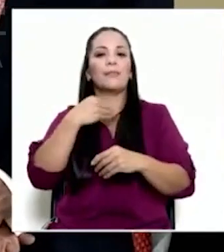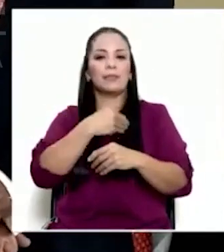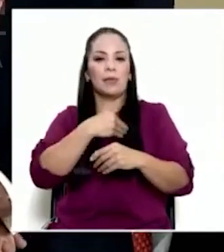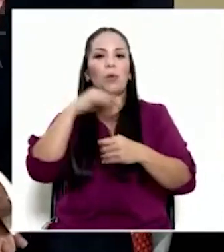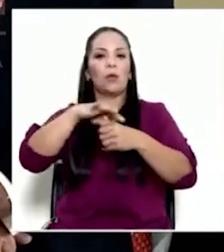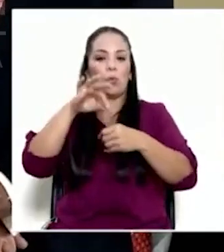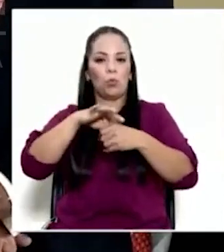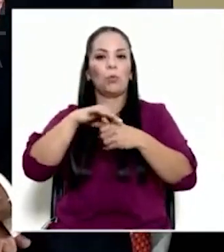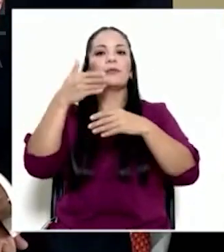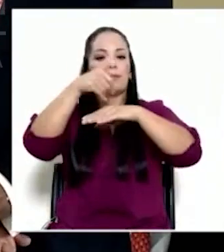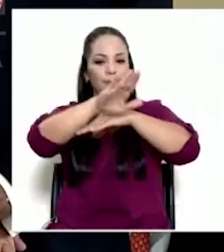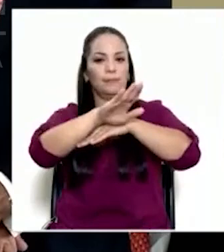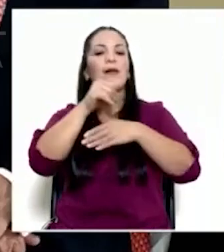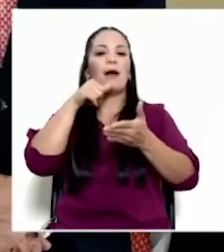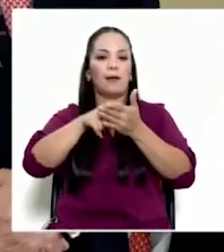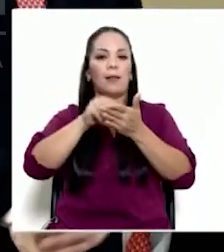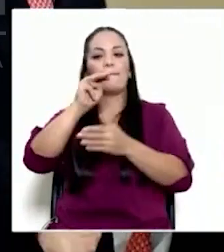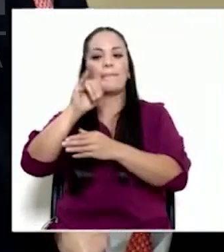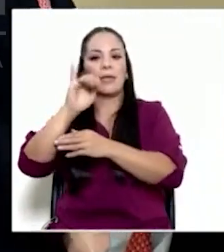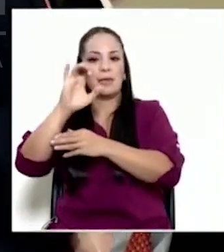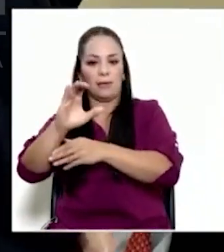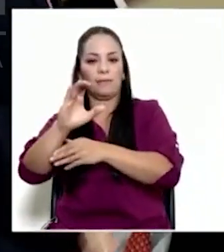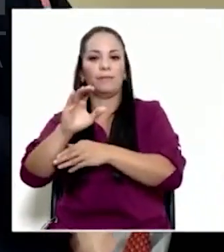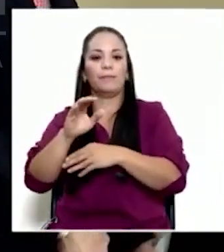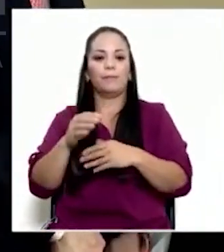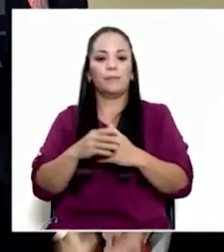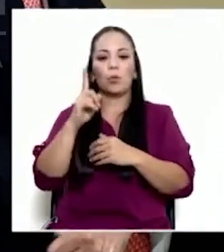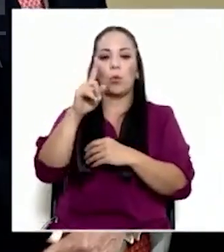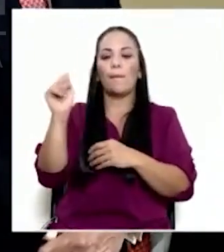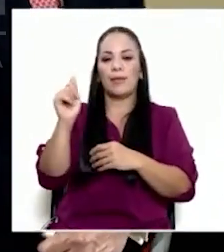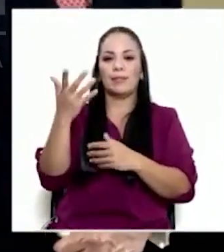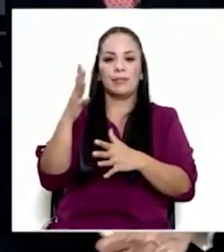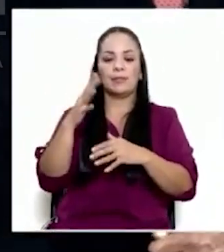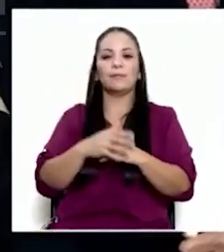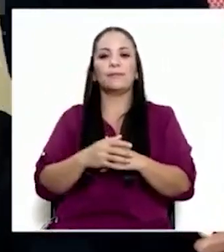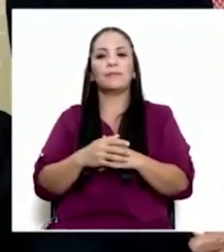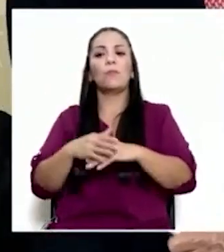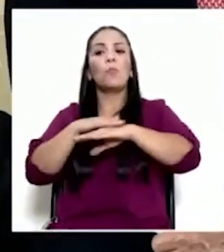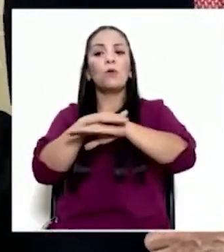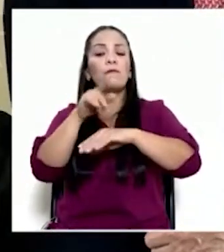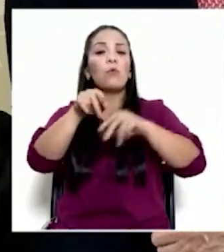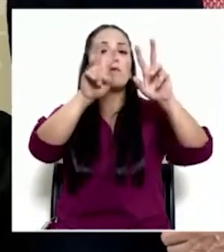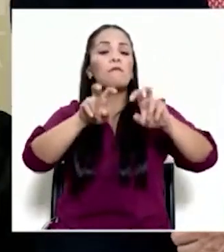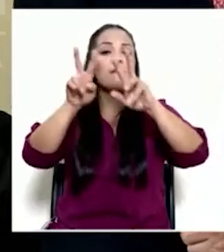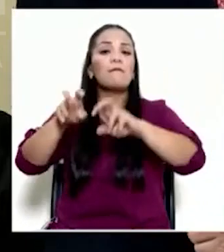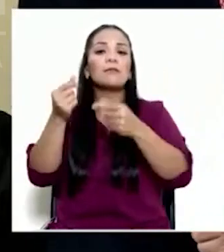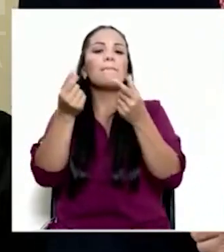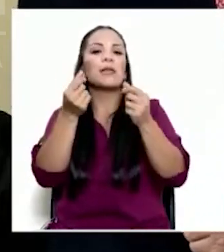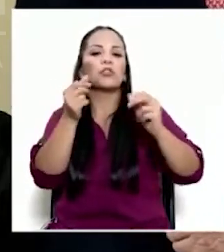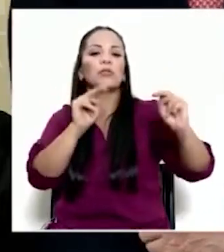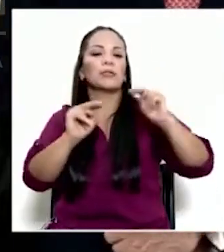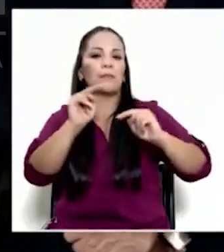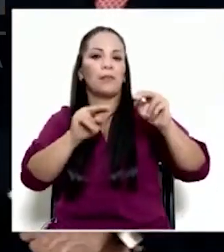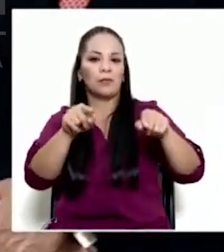envió una carta al MEI, incluso aproximadamente hace como un mes, para que por favor nos revise los precios de intermediación